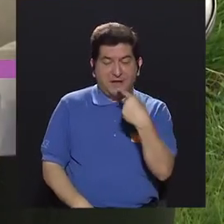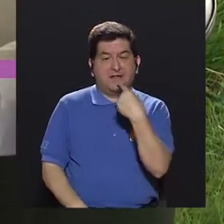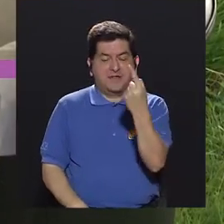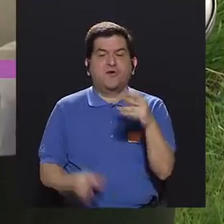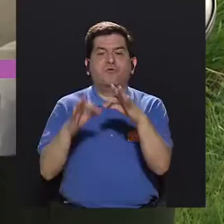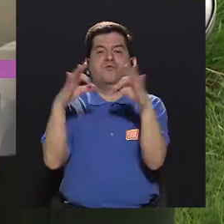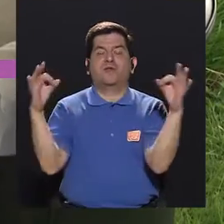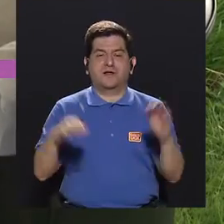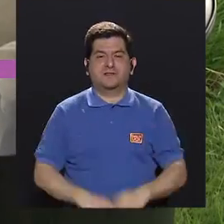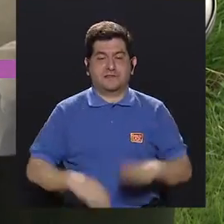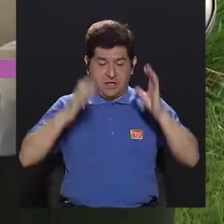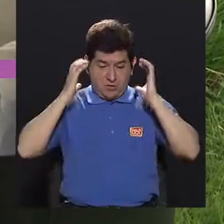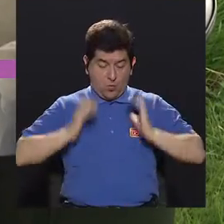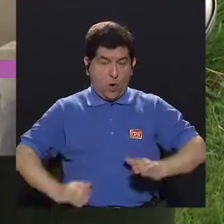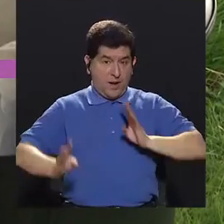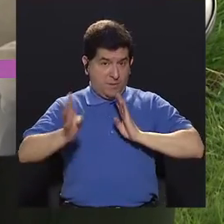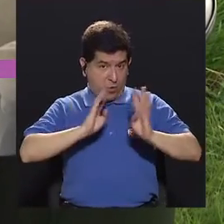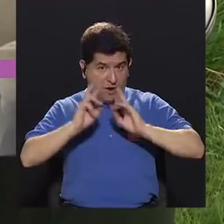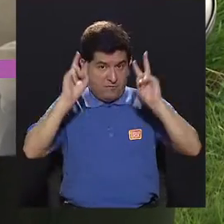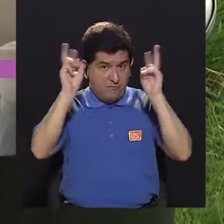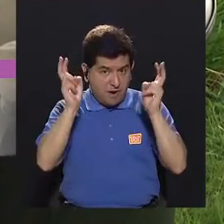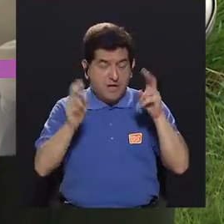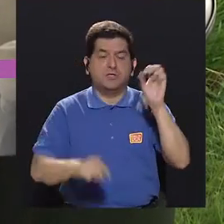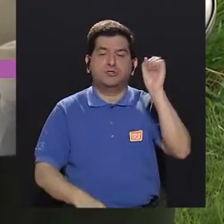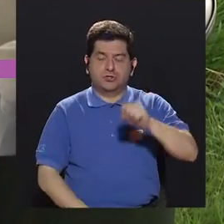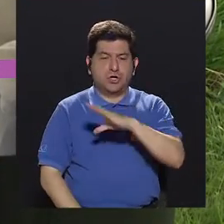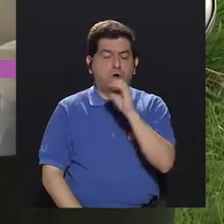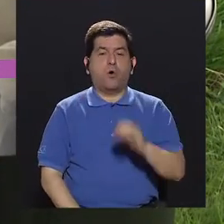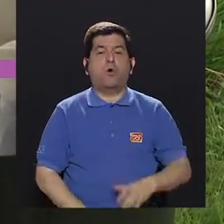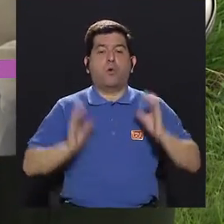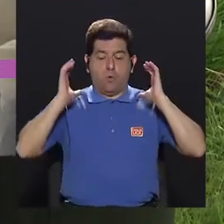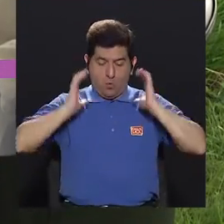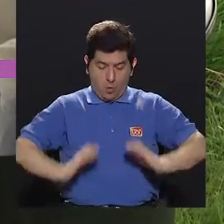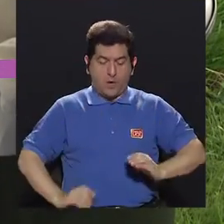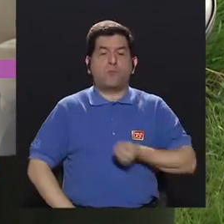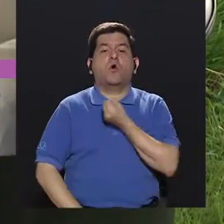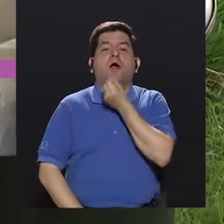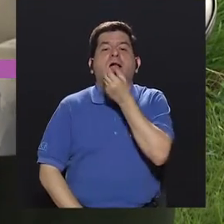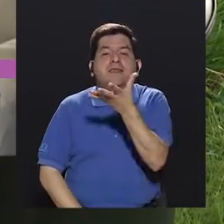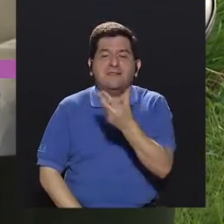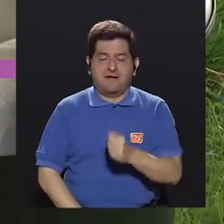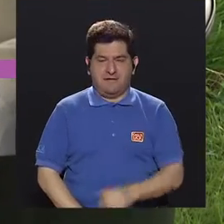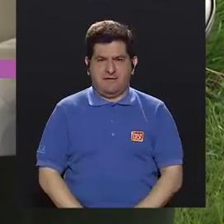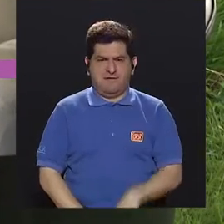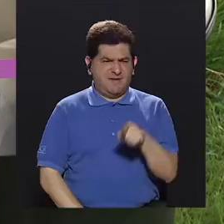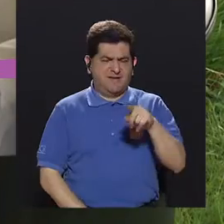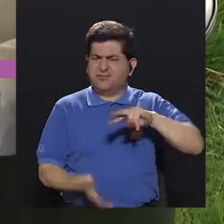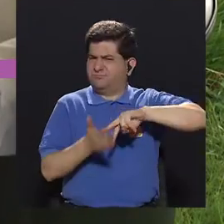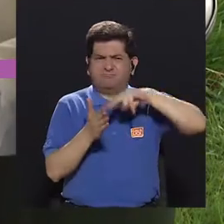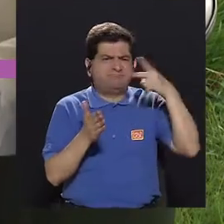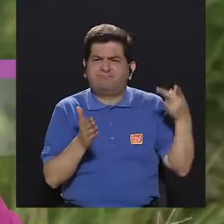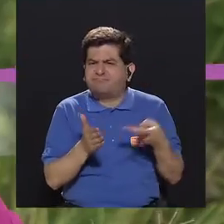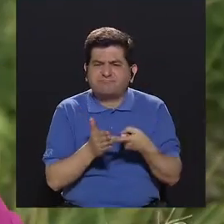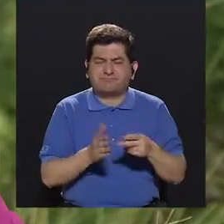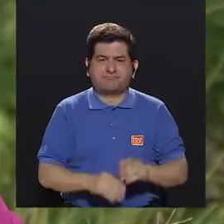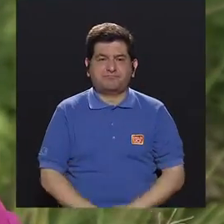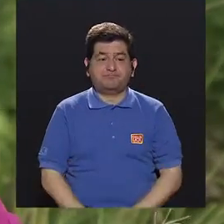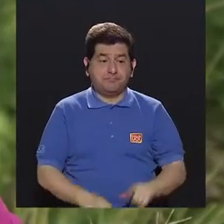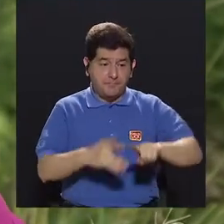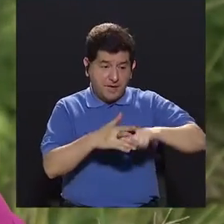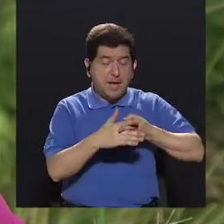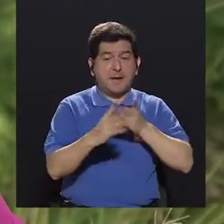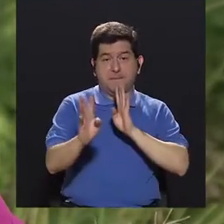nos mencionó una frase, es que el cuerpo habla. El cuerpo habla o el cuerpo grita. ¿Qué podemos entender por eso? Bueno,